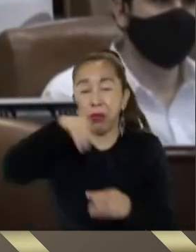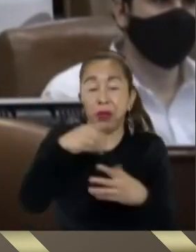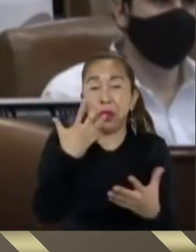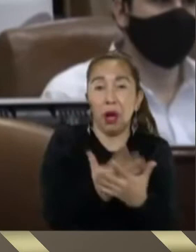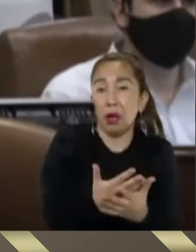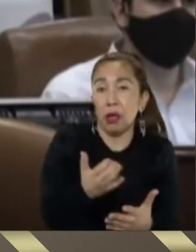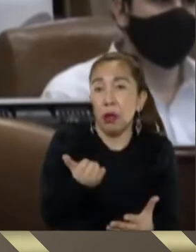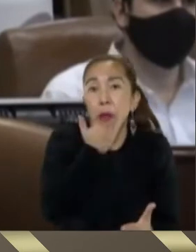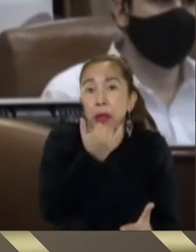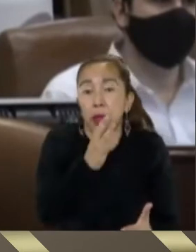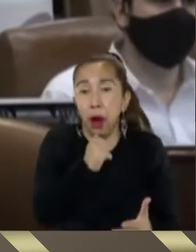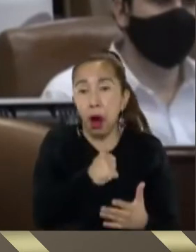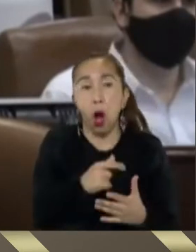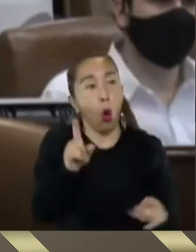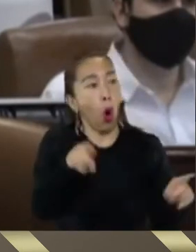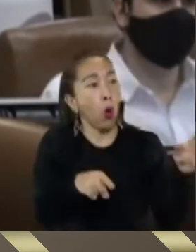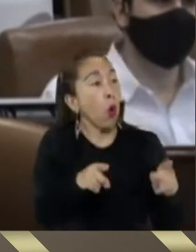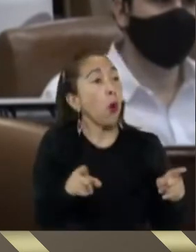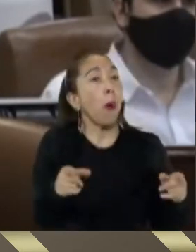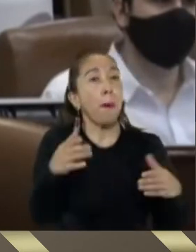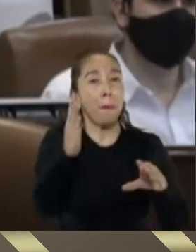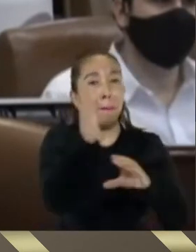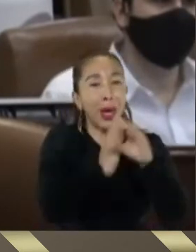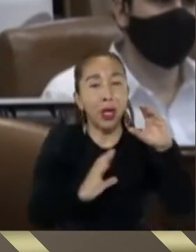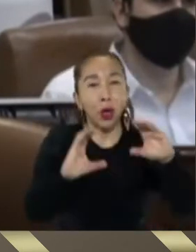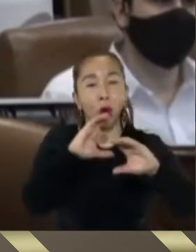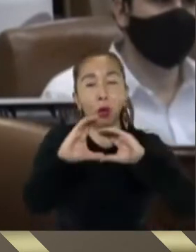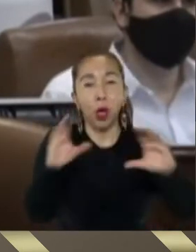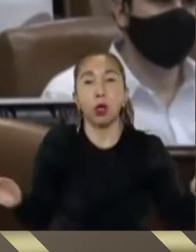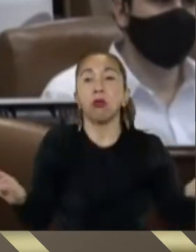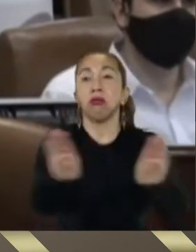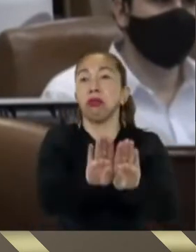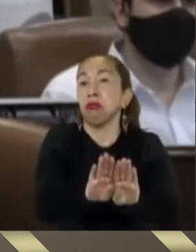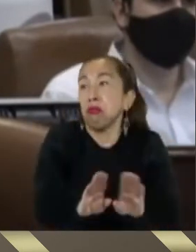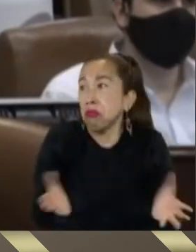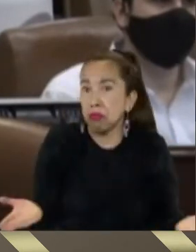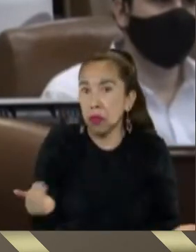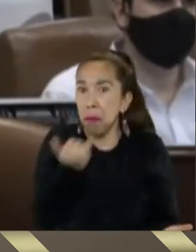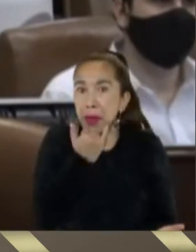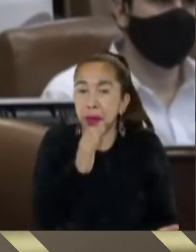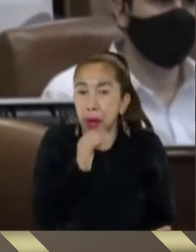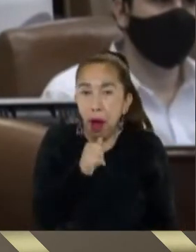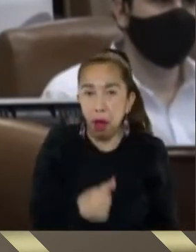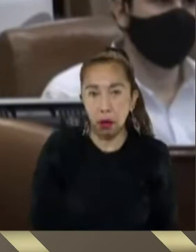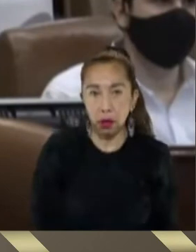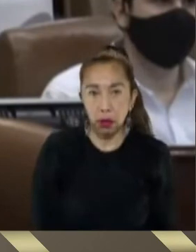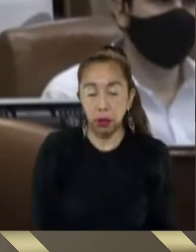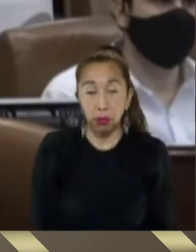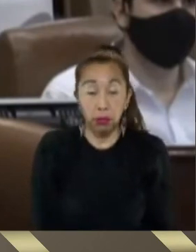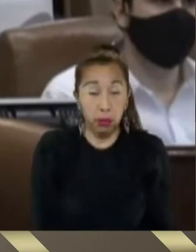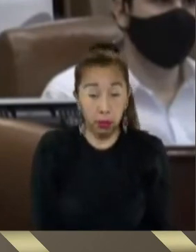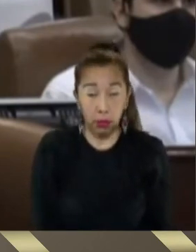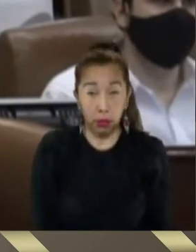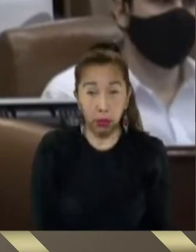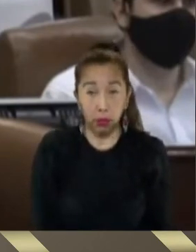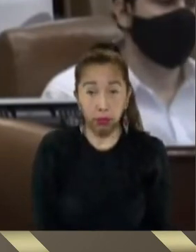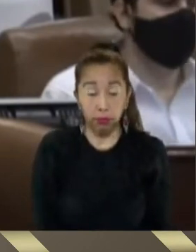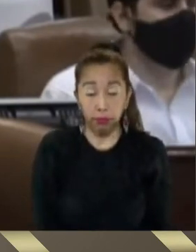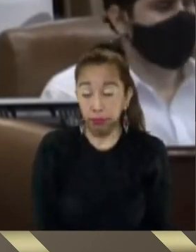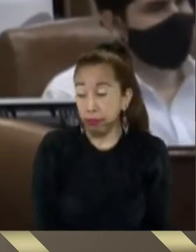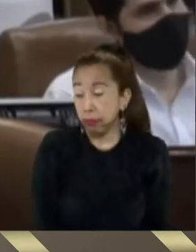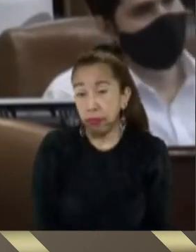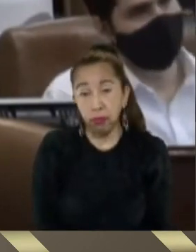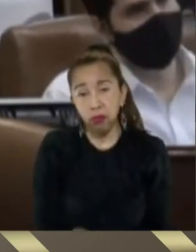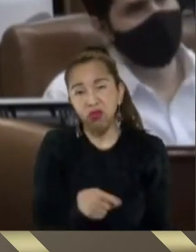empresarios y cierran un medio de comunicación y lo vuelven el pasquín del uribismo y no pasa nada entonces lo único que tienen que hacer ustedes